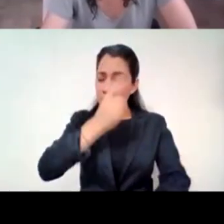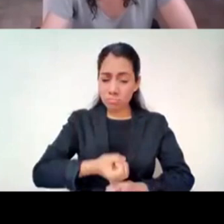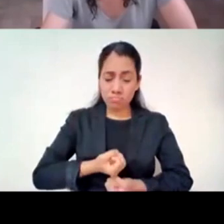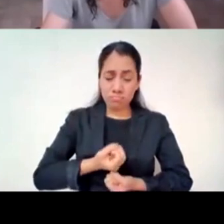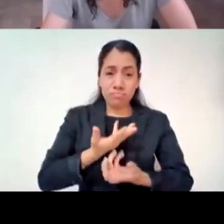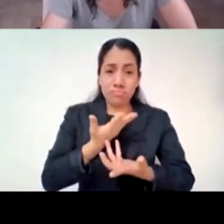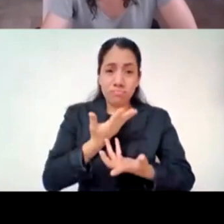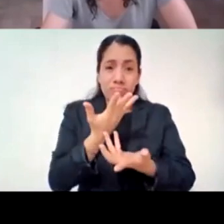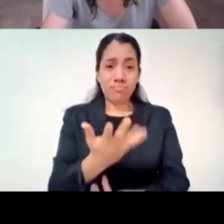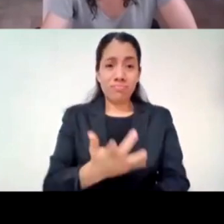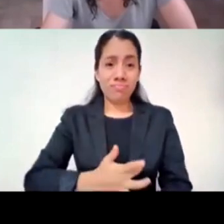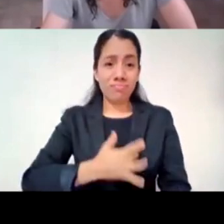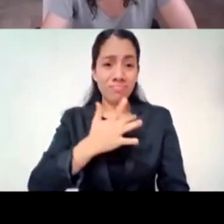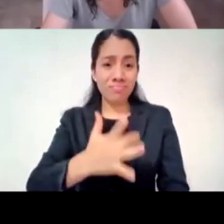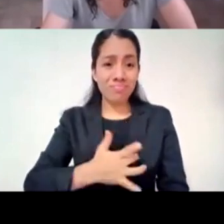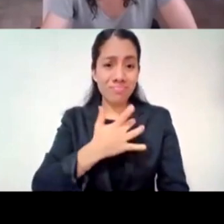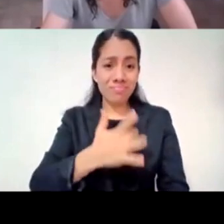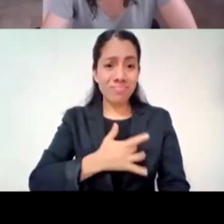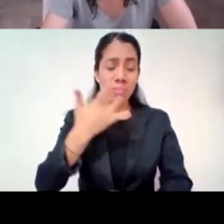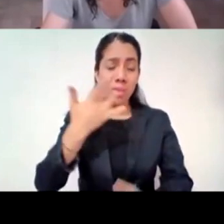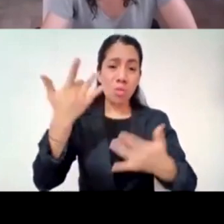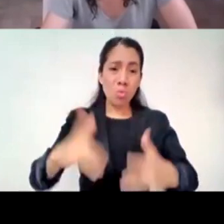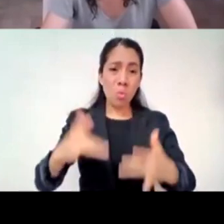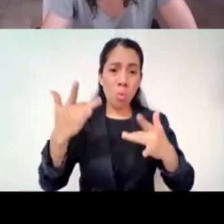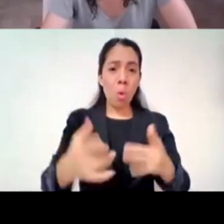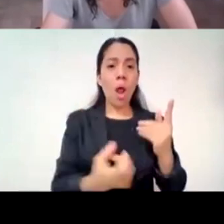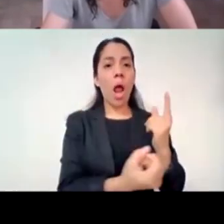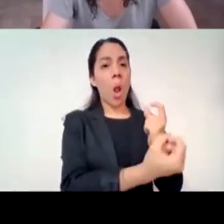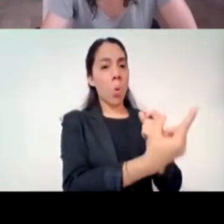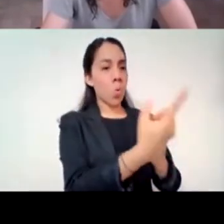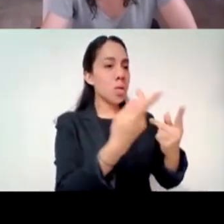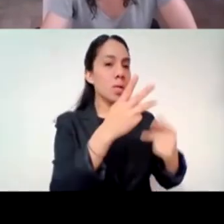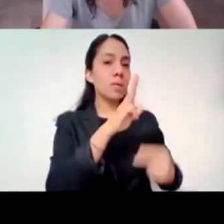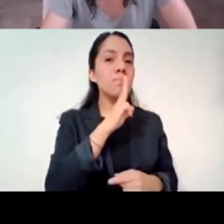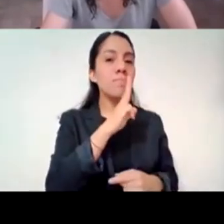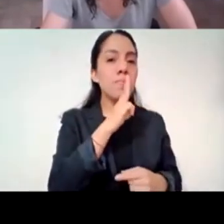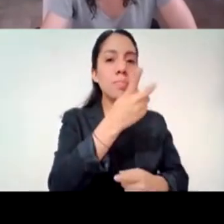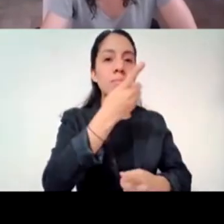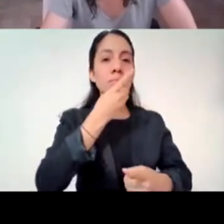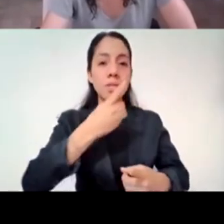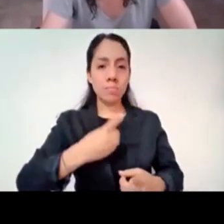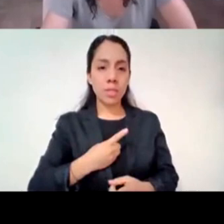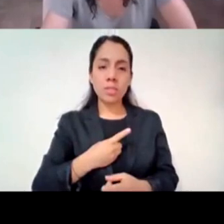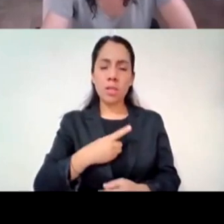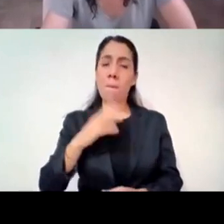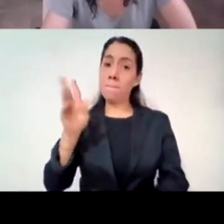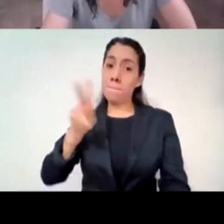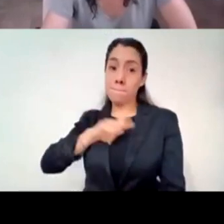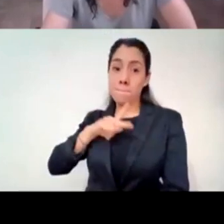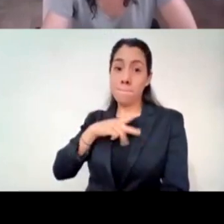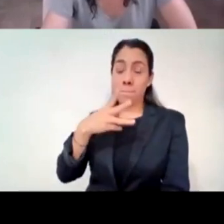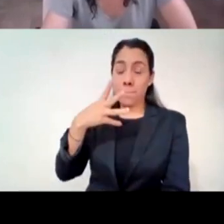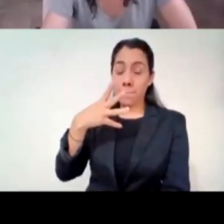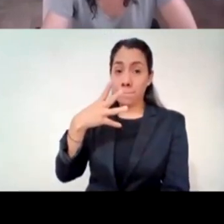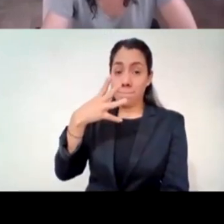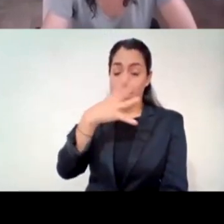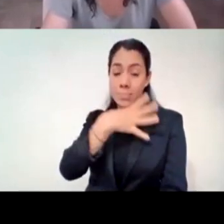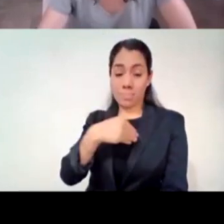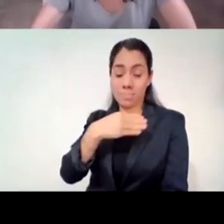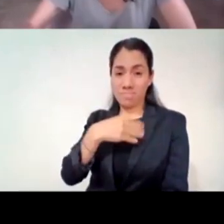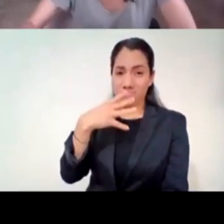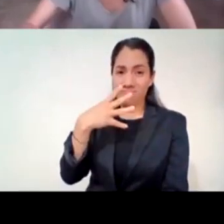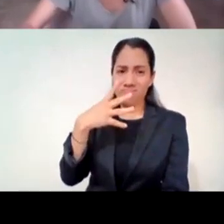Y muchos me dicen, es que está muy enojado, mijo. ¿Cómo no va a estar enojado? La gran máscara del dolor